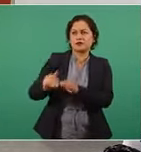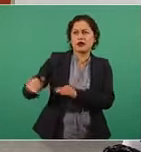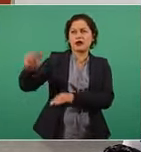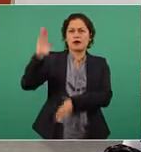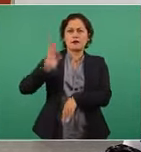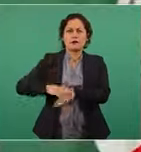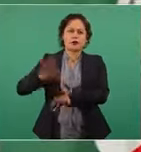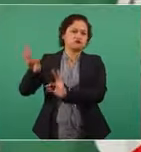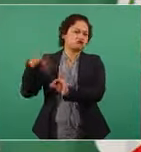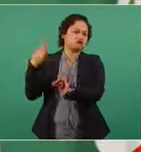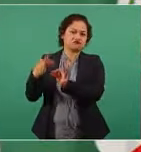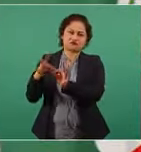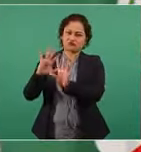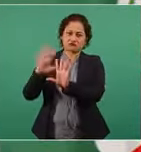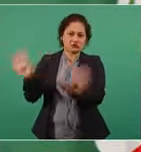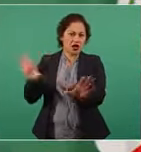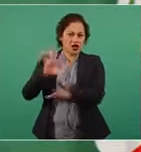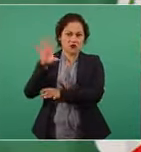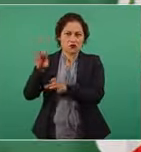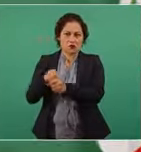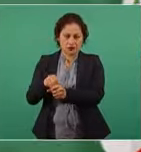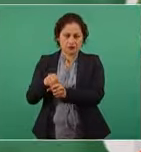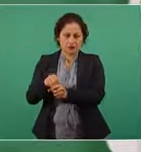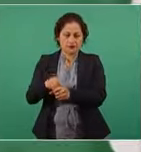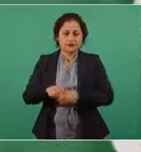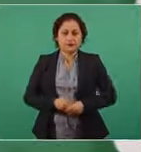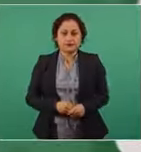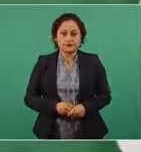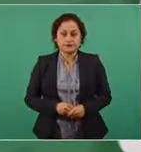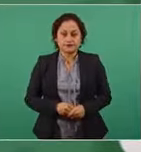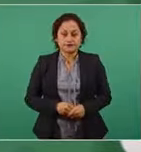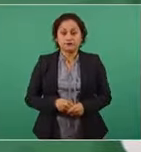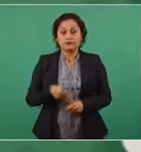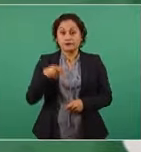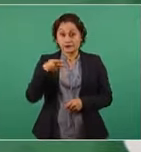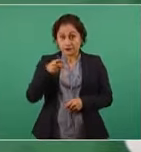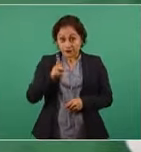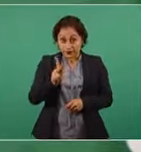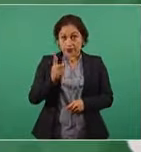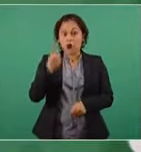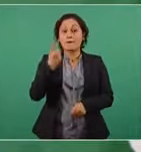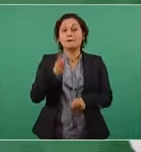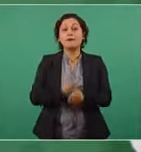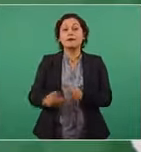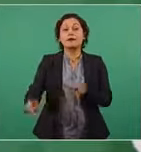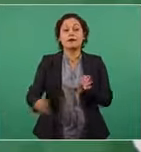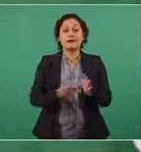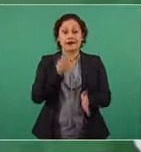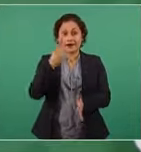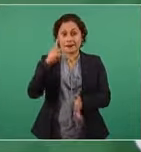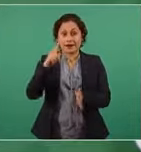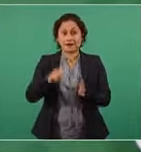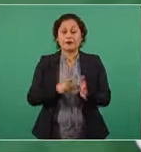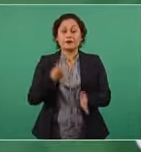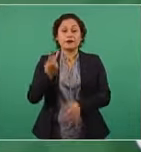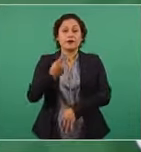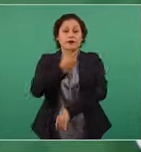Se va a terminar primera dosis el fin de semana hasta el sábado,